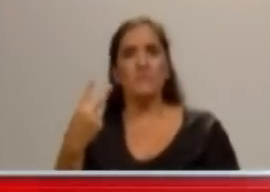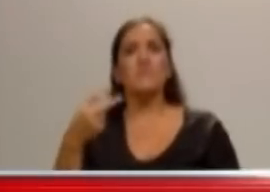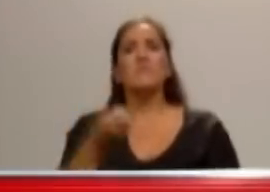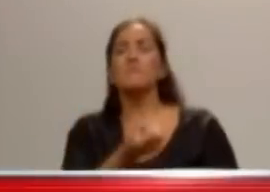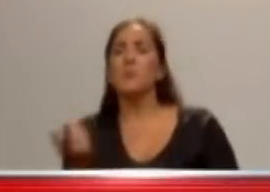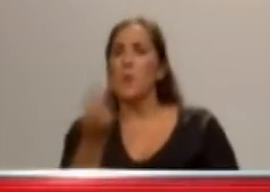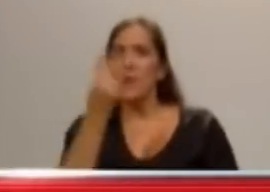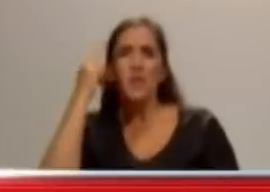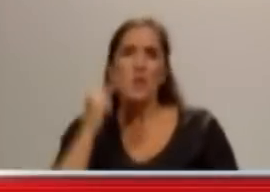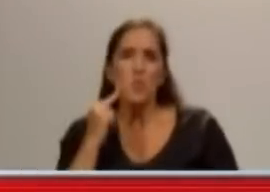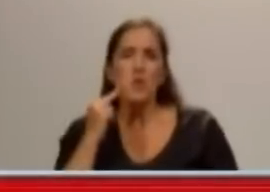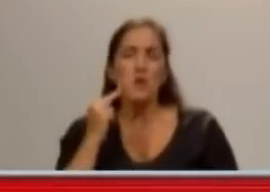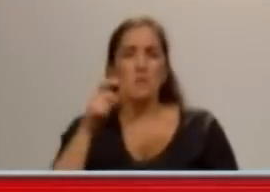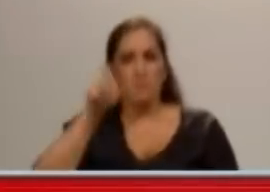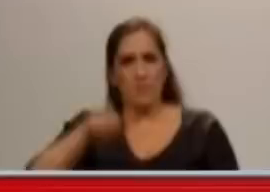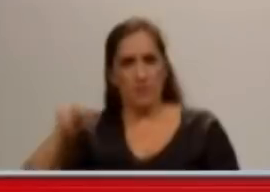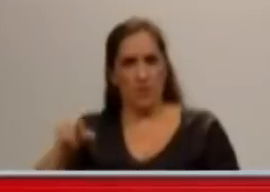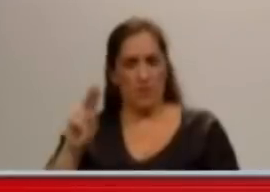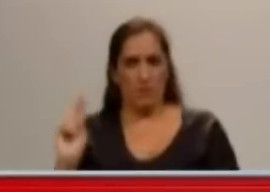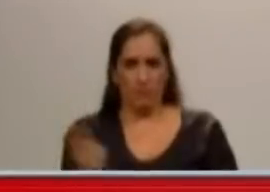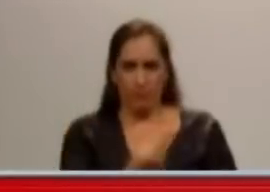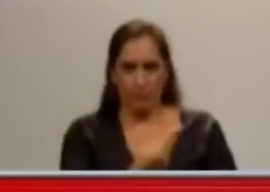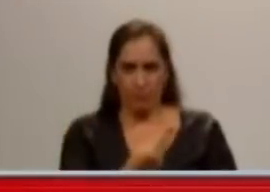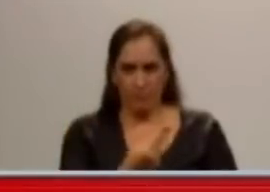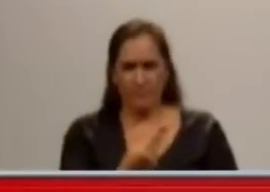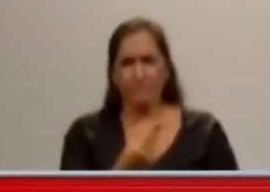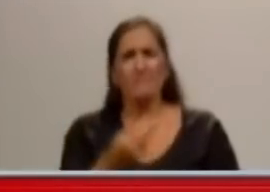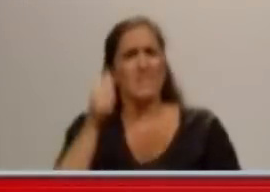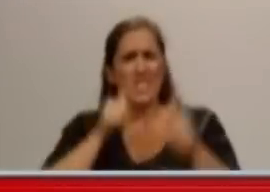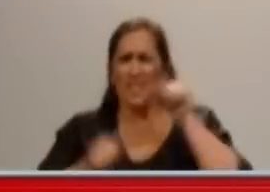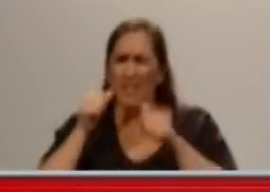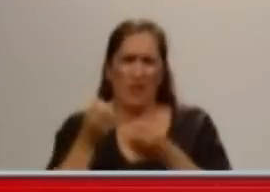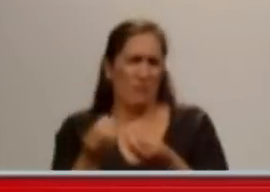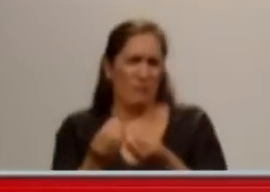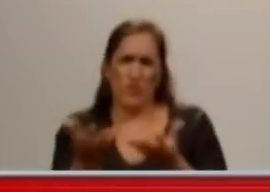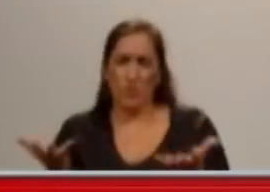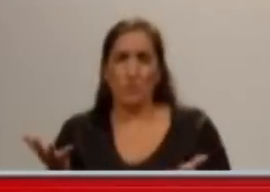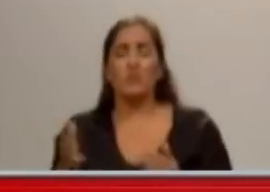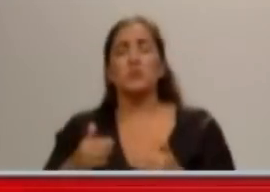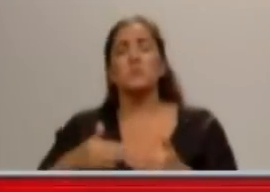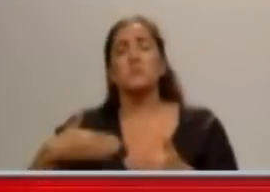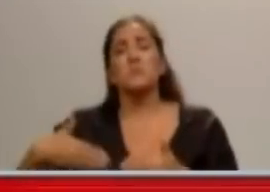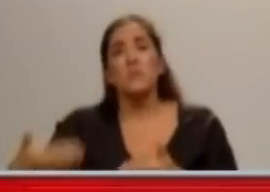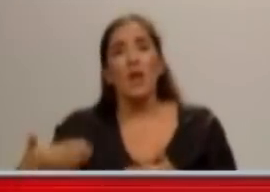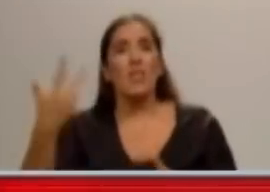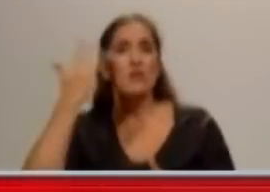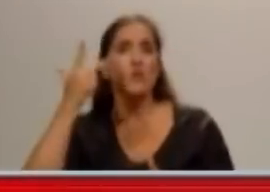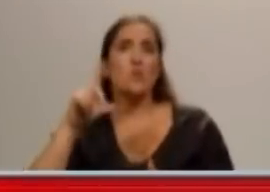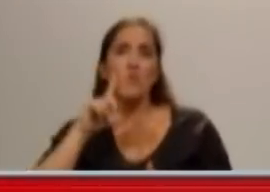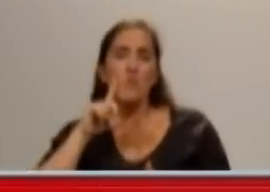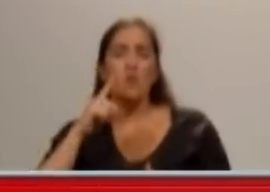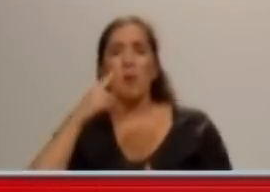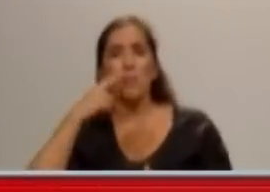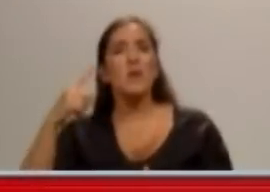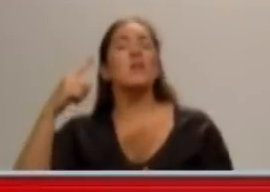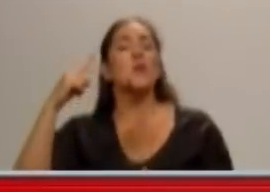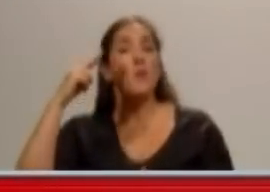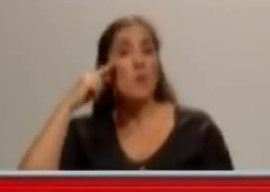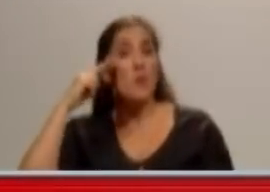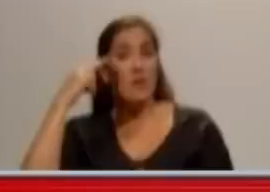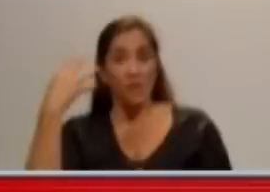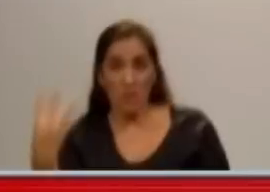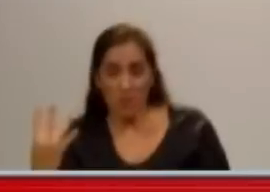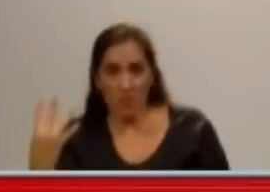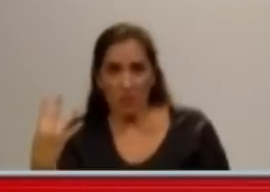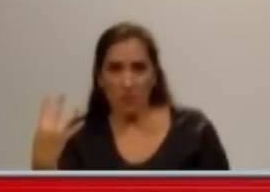a poder implementar, digamos, para marcar claramente lo insustancioso de este acuerdo en cuanto a lo